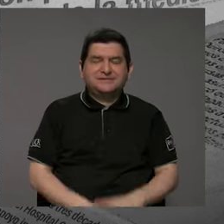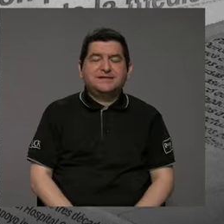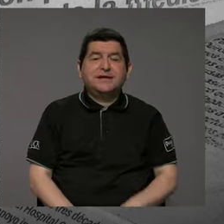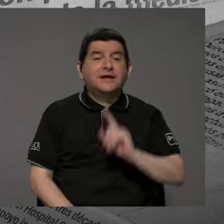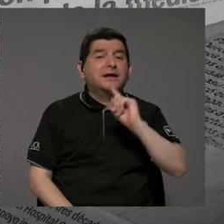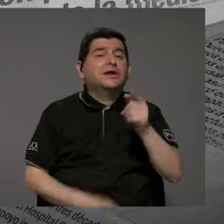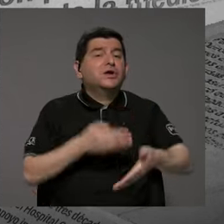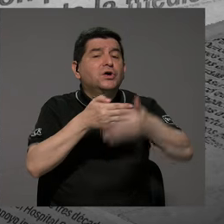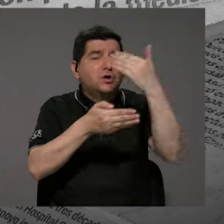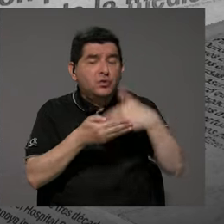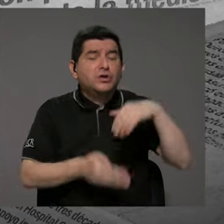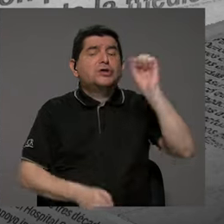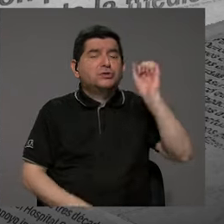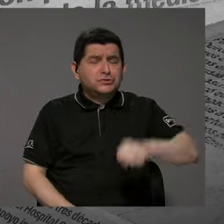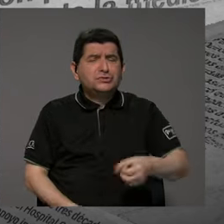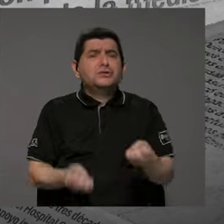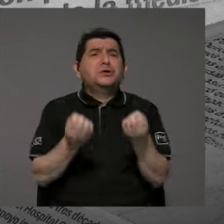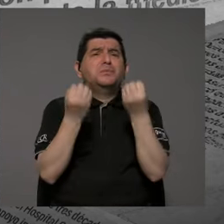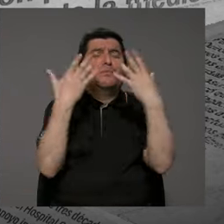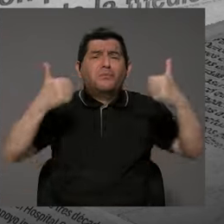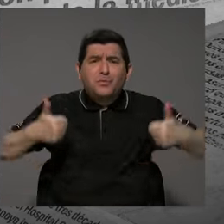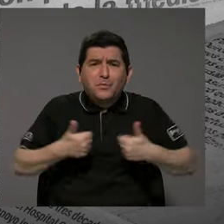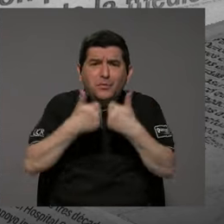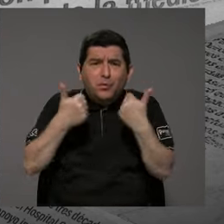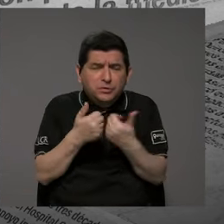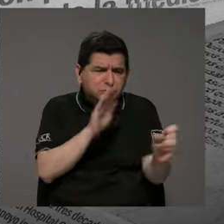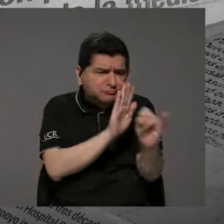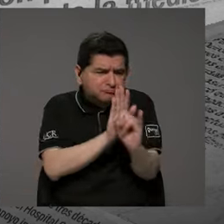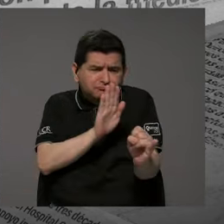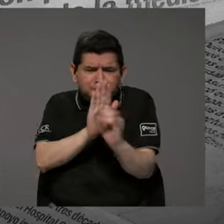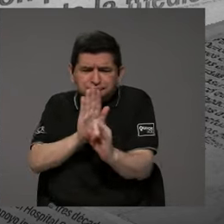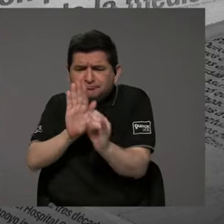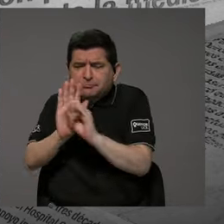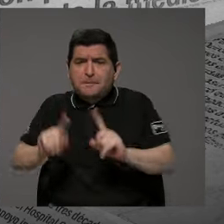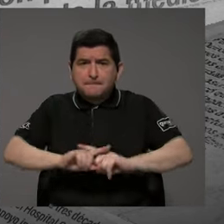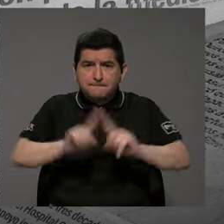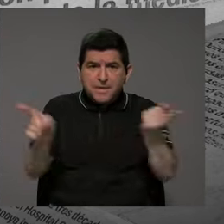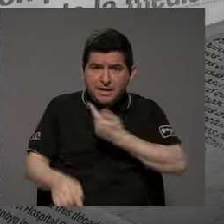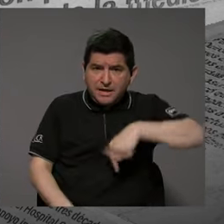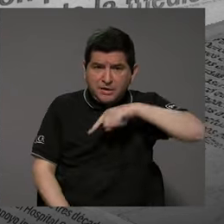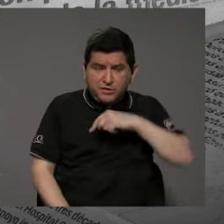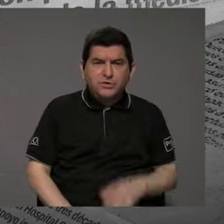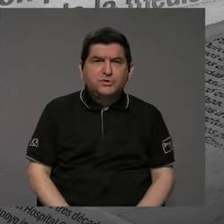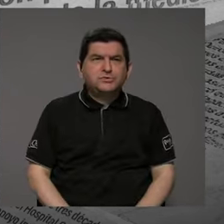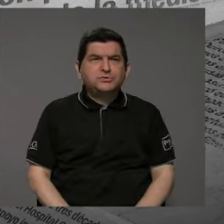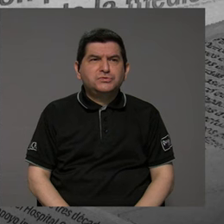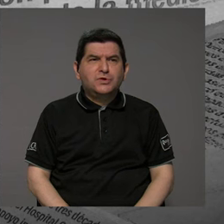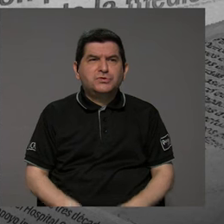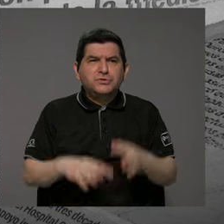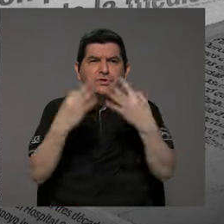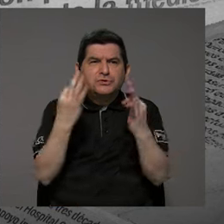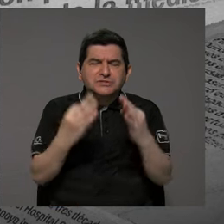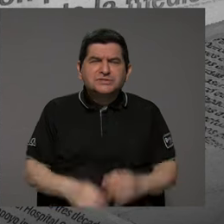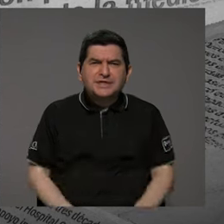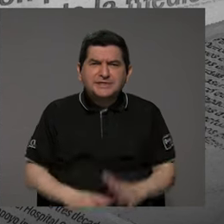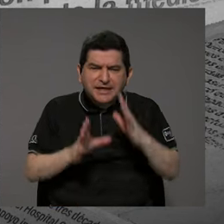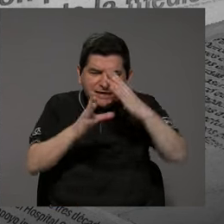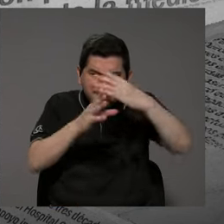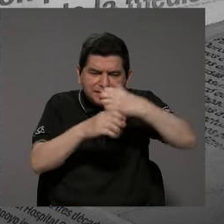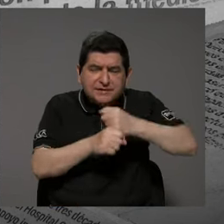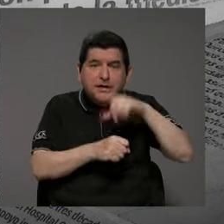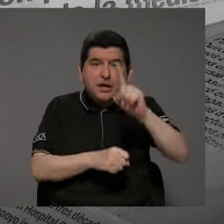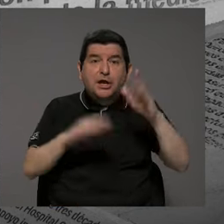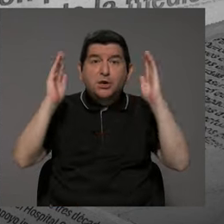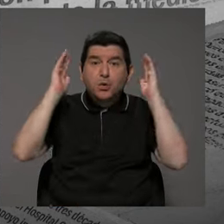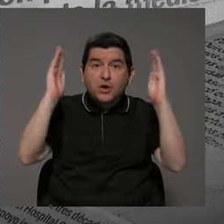como usted mencionaba, sí son muchísimos los retos que nosotros identificamos, pero si tuviéramos que canalizarlos, quizá en un gran